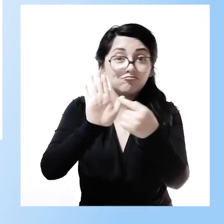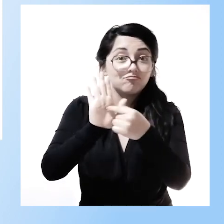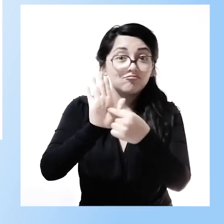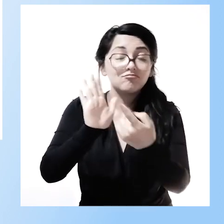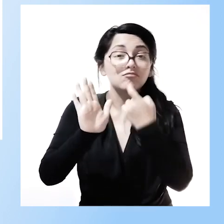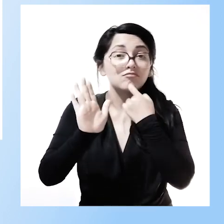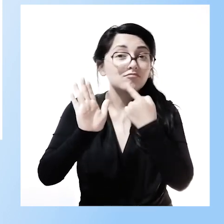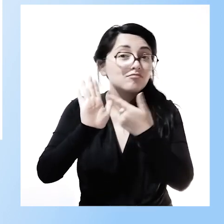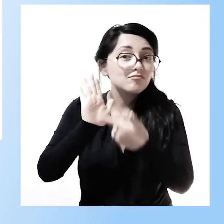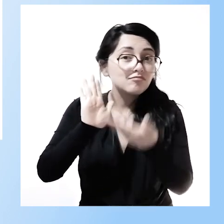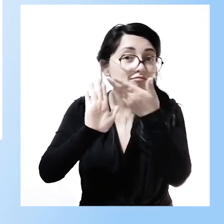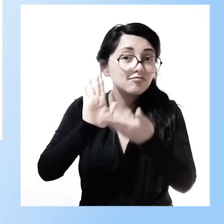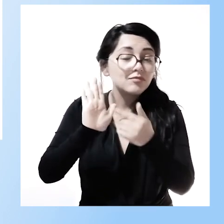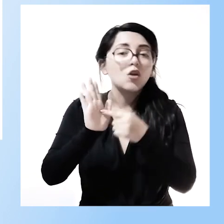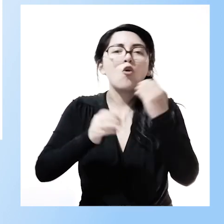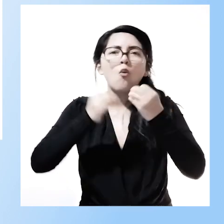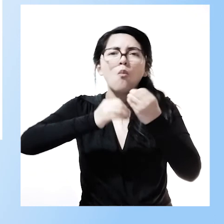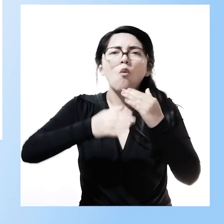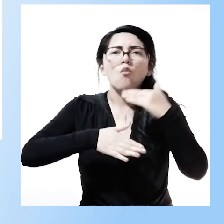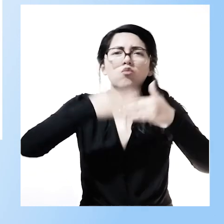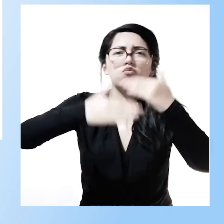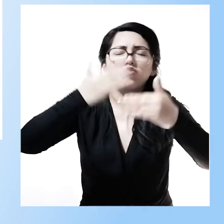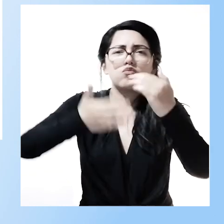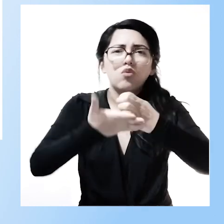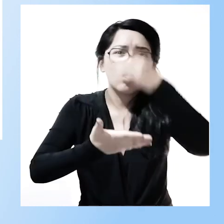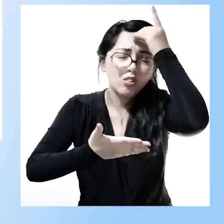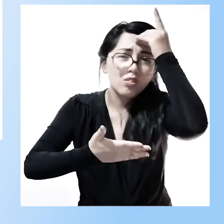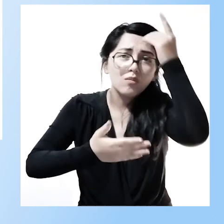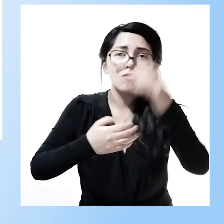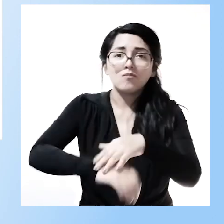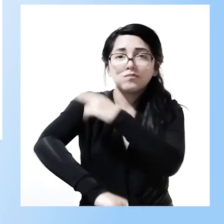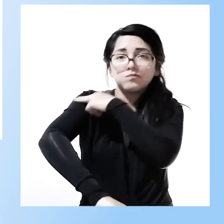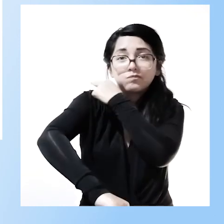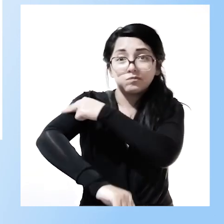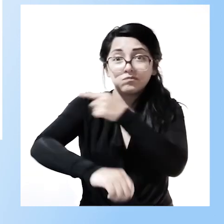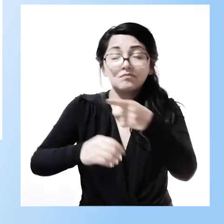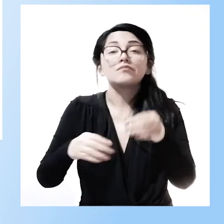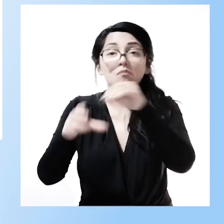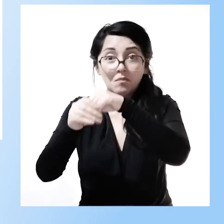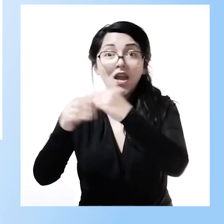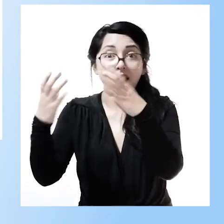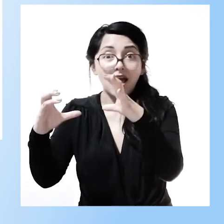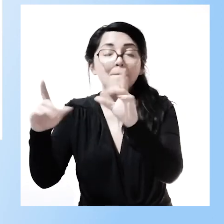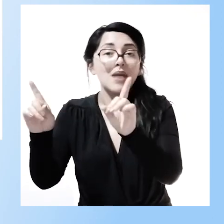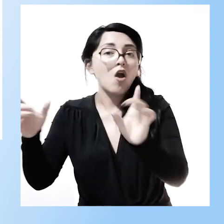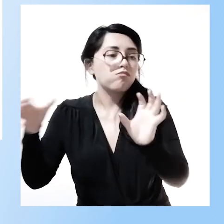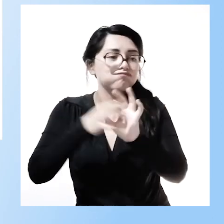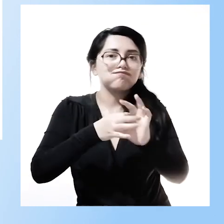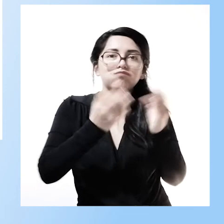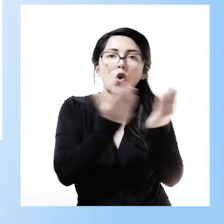la participación y el desarrollo de la peaje hospitalaria no solamente dentro del establecimiento de salud sino también en institución educativa